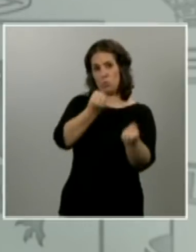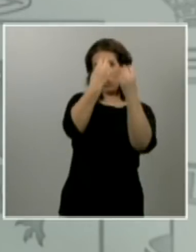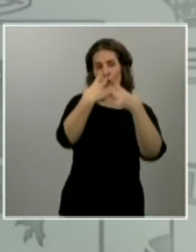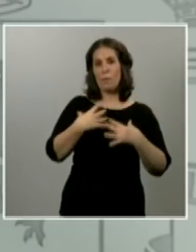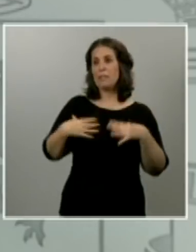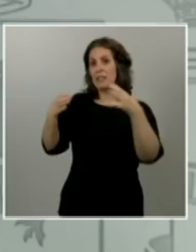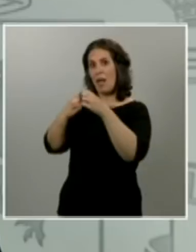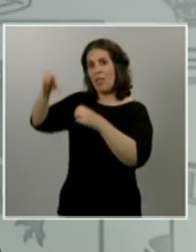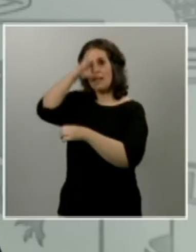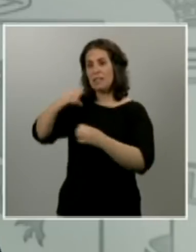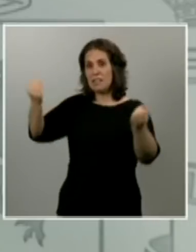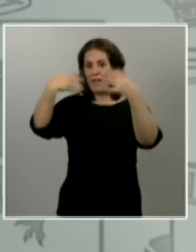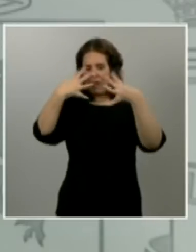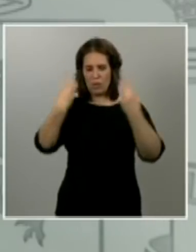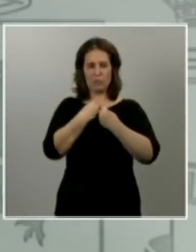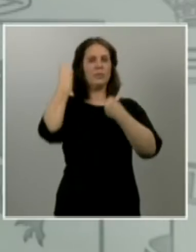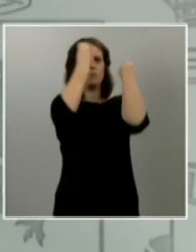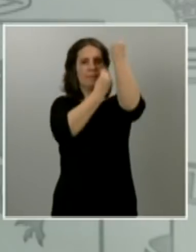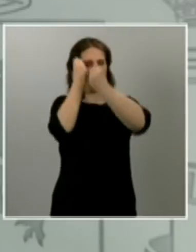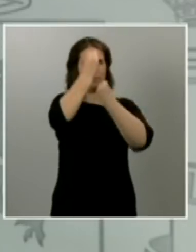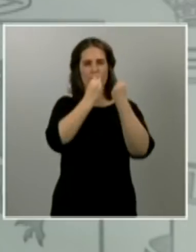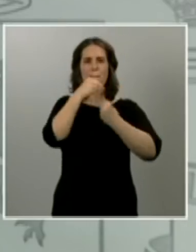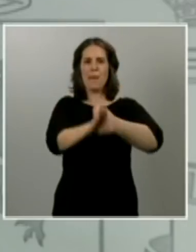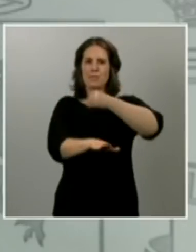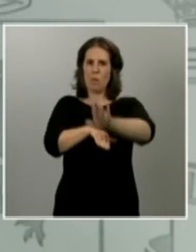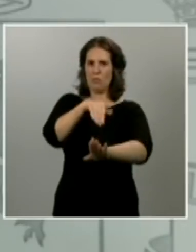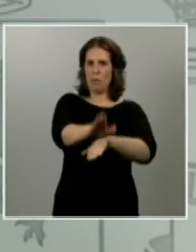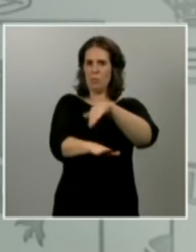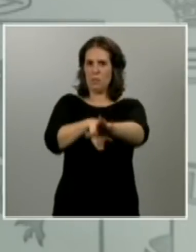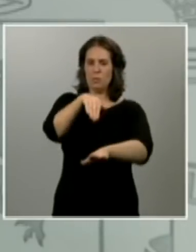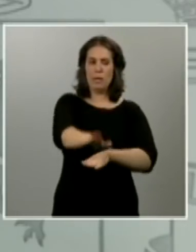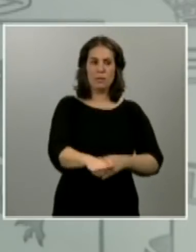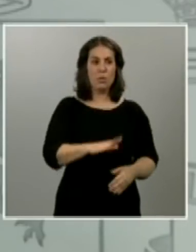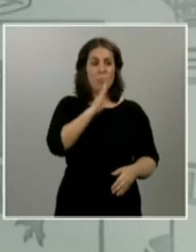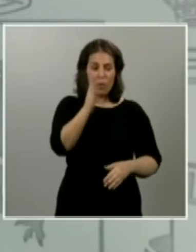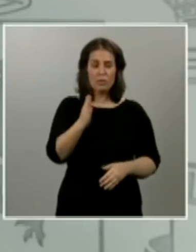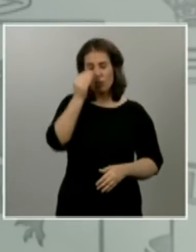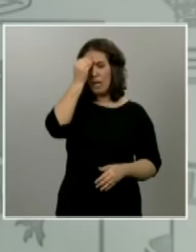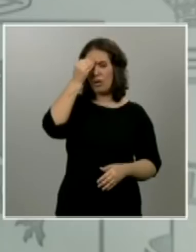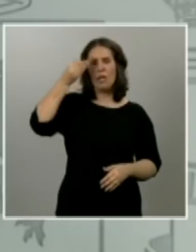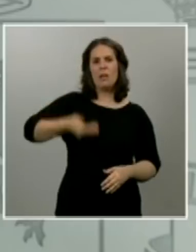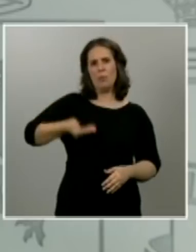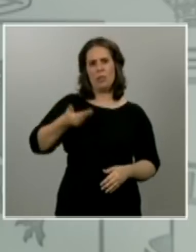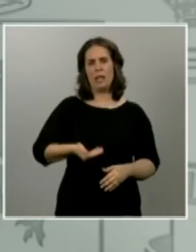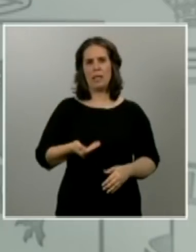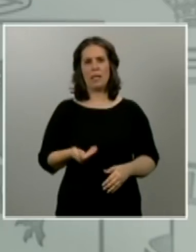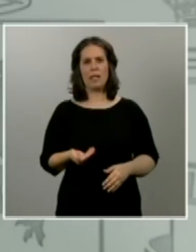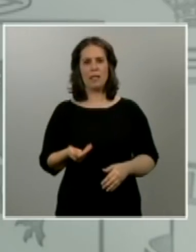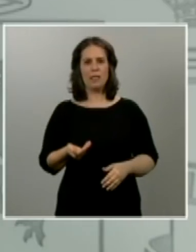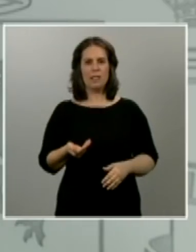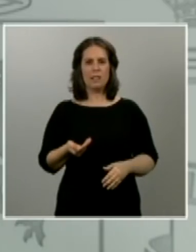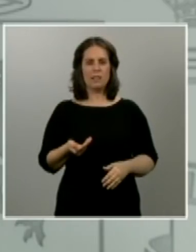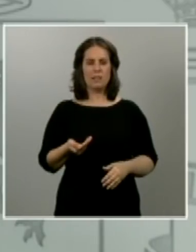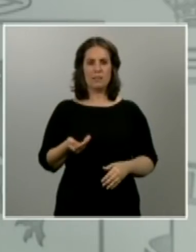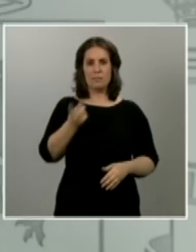científica y por tanto en ese sentido creo que es importante decir que lo que vamos a prorrogar es el